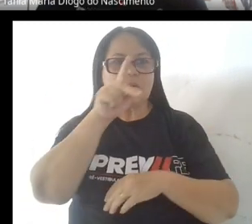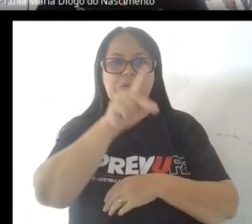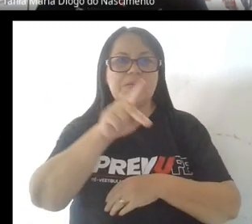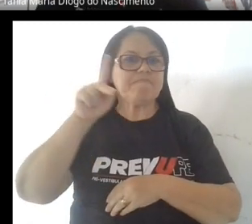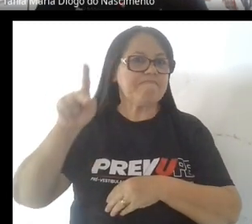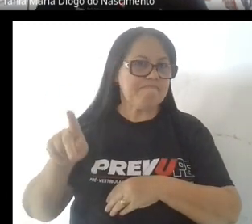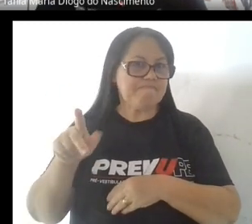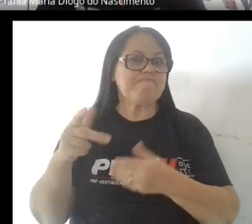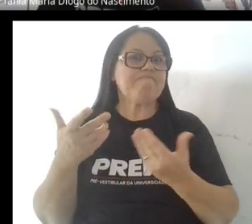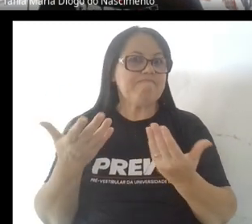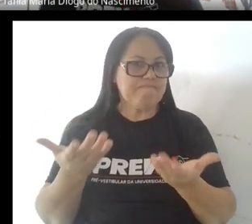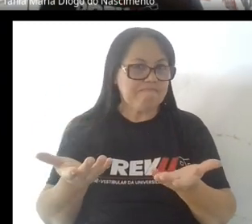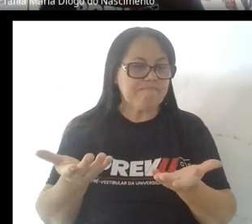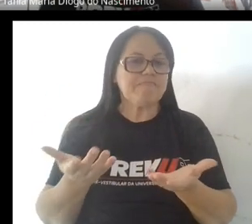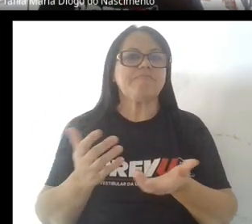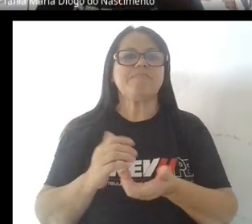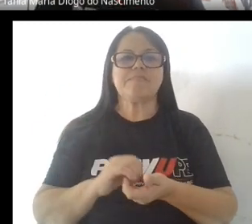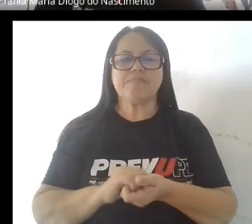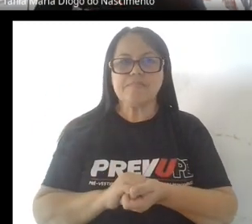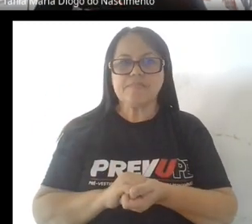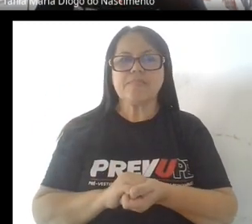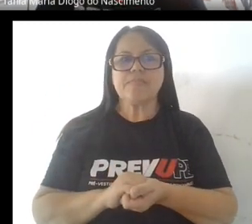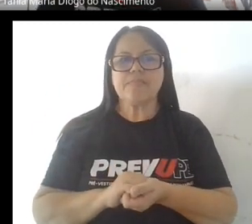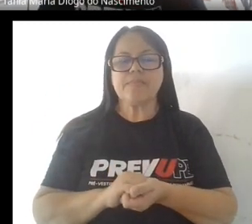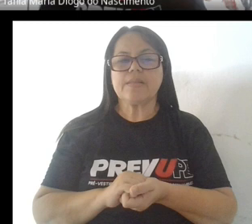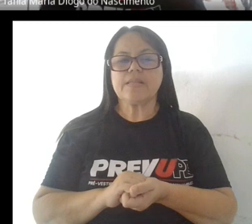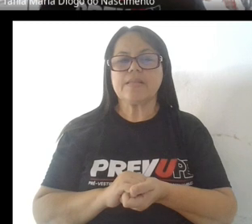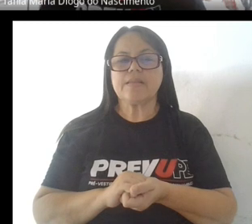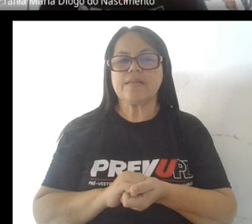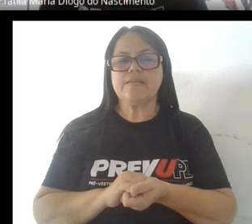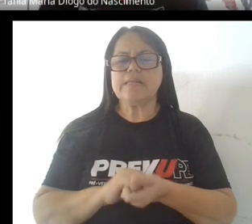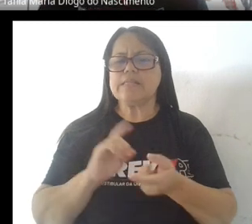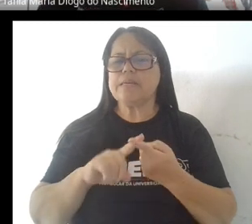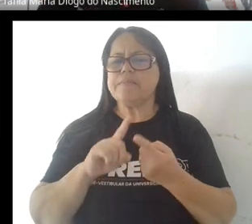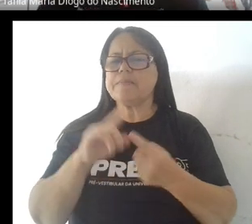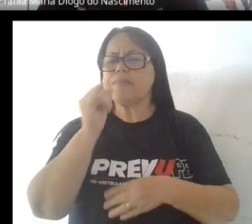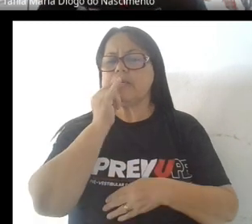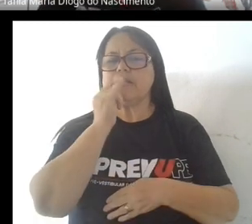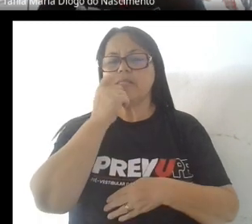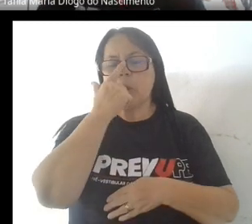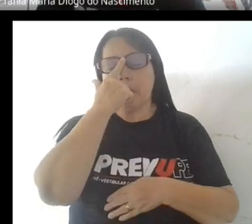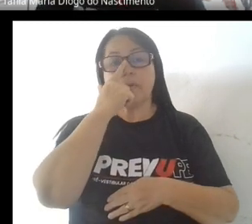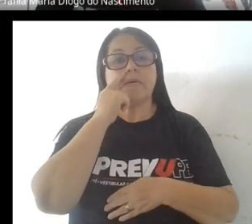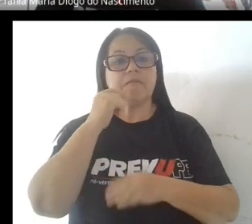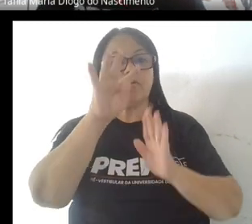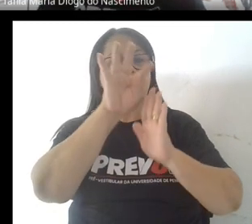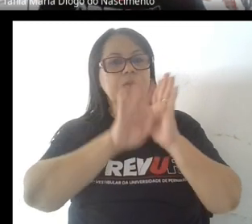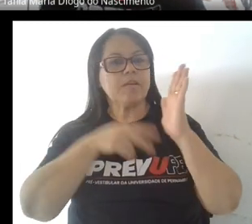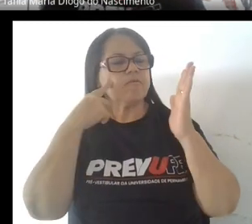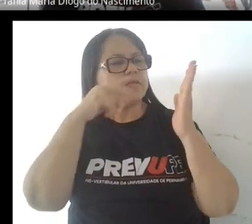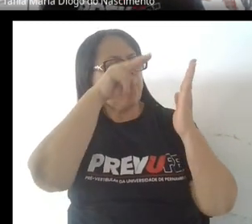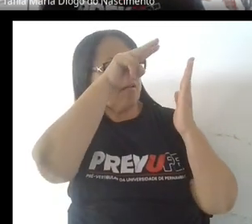maestros, a vuestros profesores y profesoras y a leer, por ejemplo, un texto.